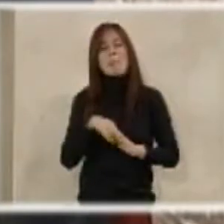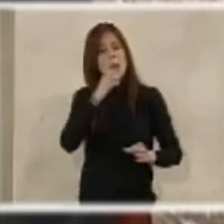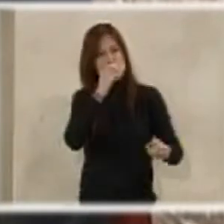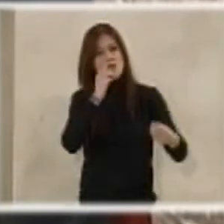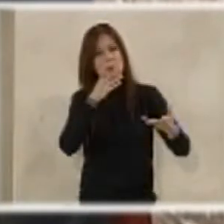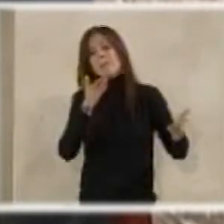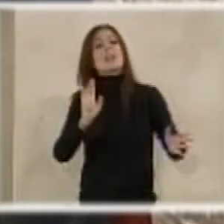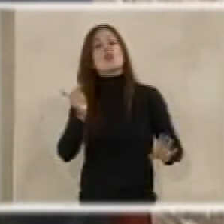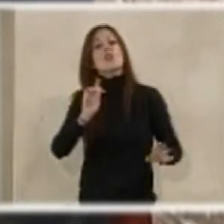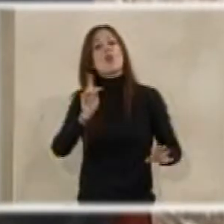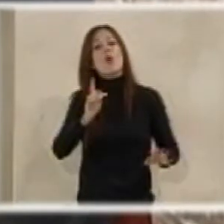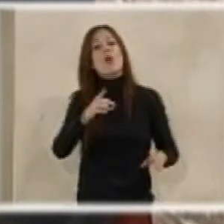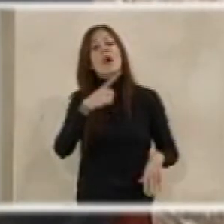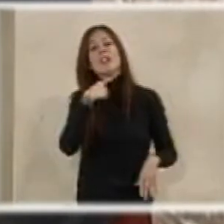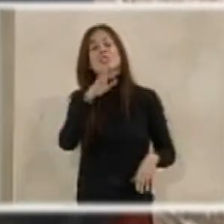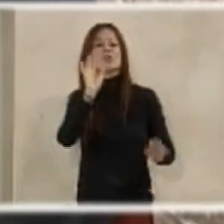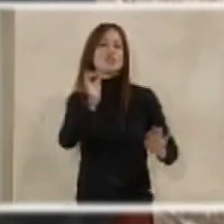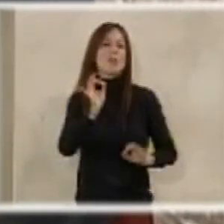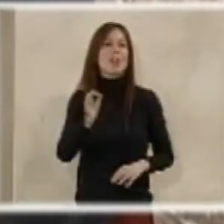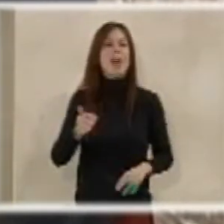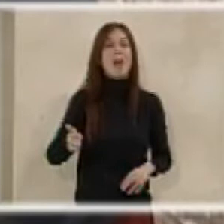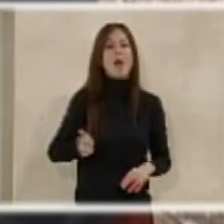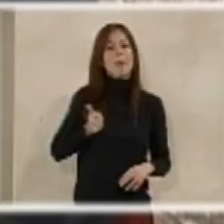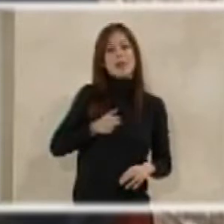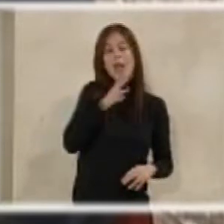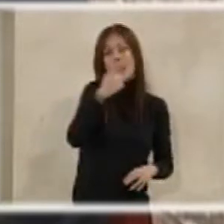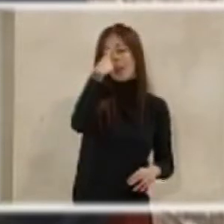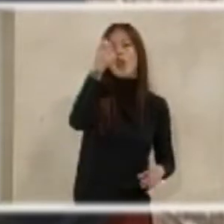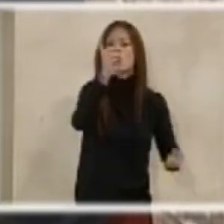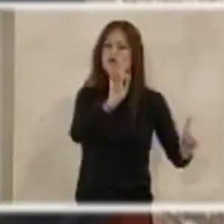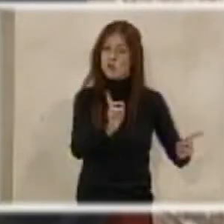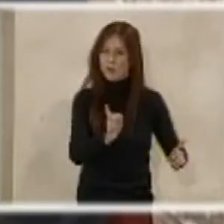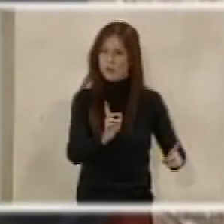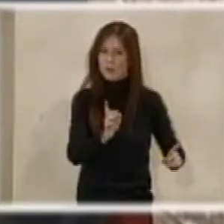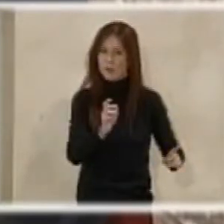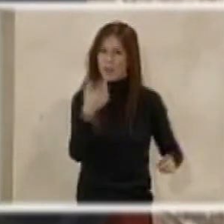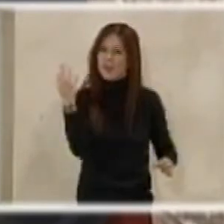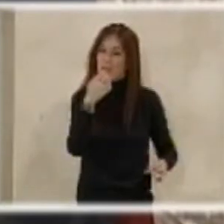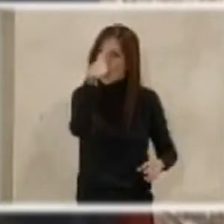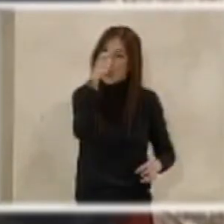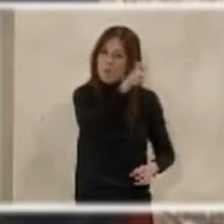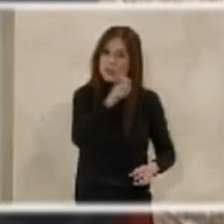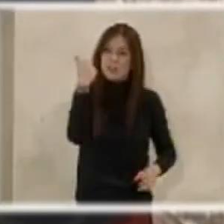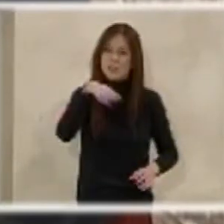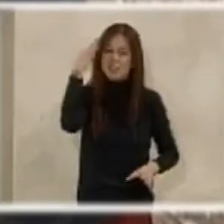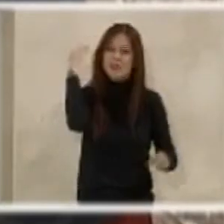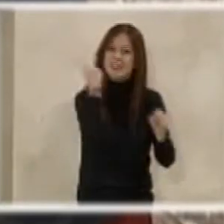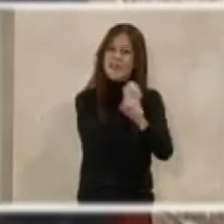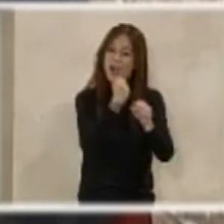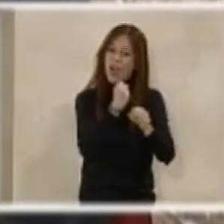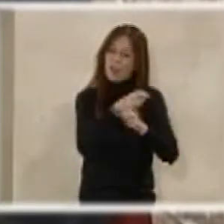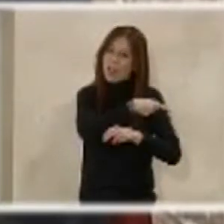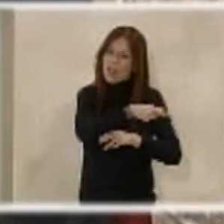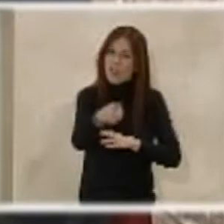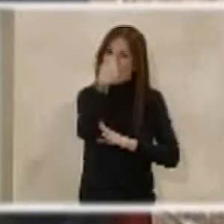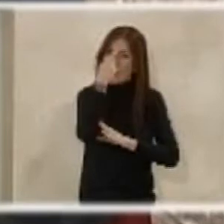muy bien, pero que no hay que acordarse al calor ahora de nada, sino hay que acordarse de los trabajadores y de las trabajadoras desde que